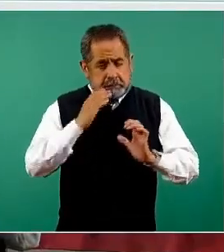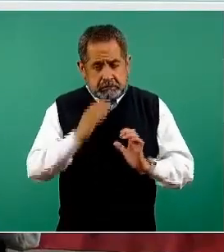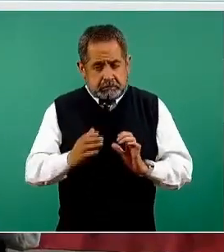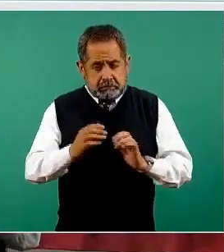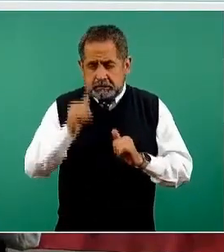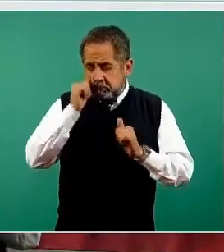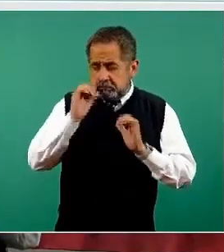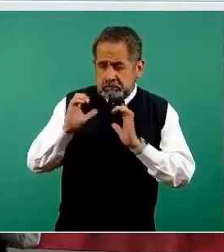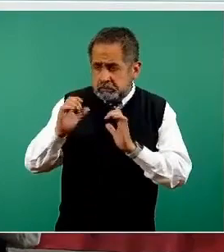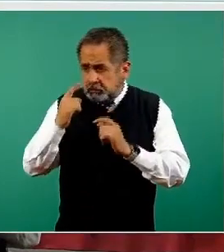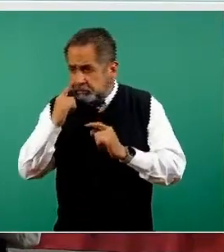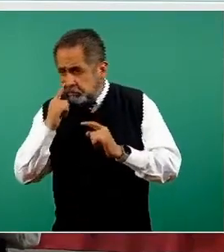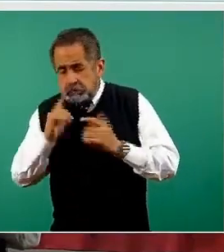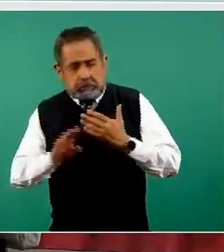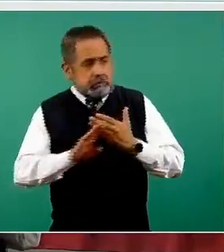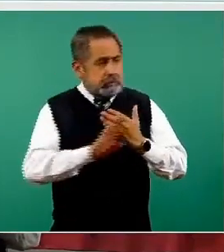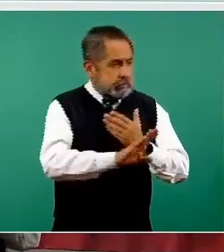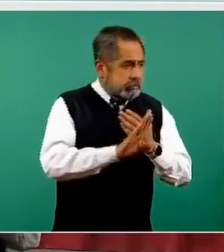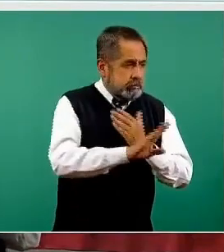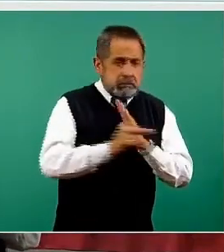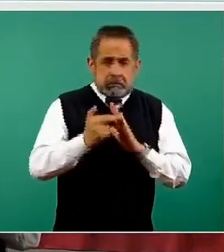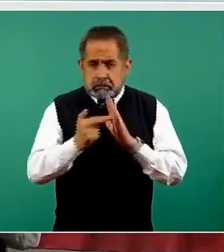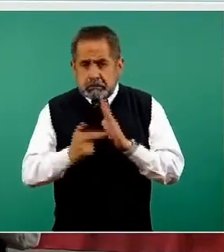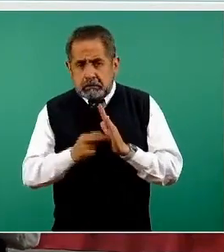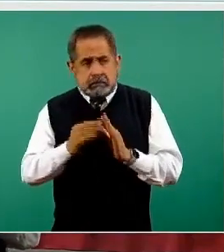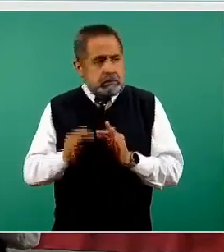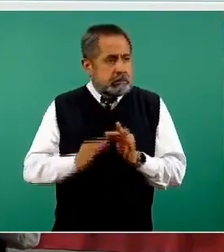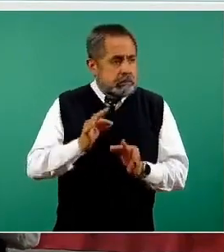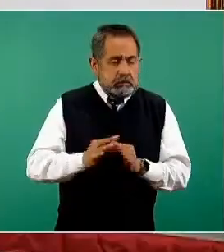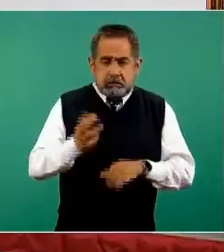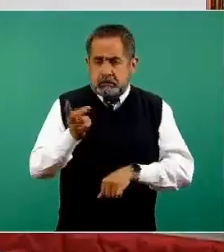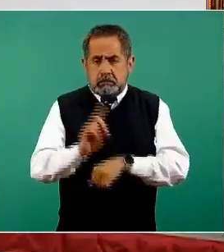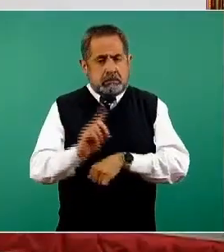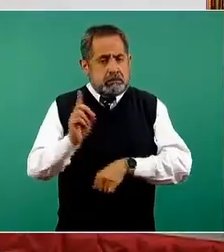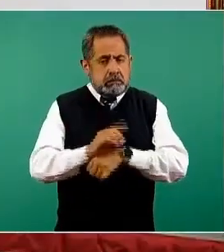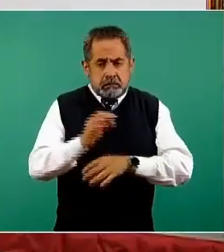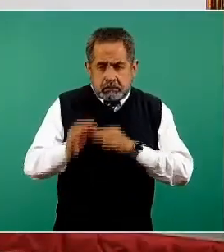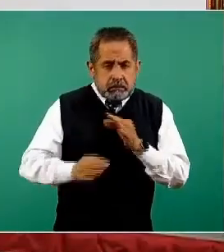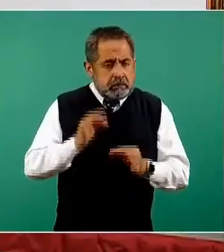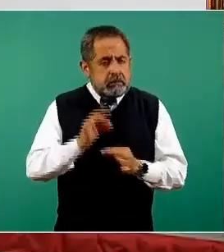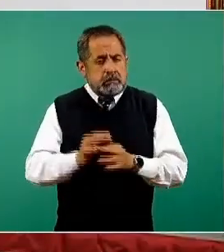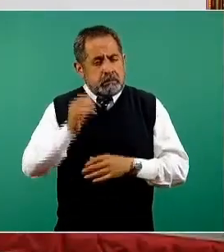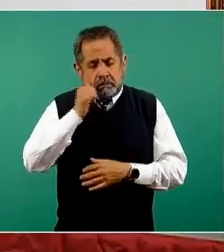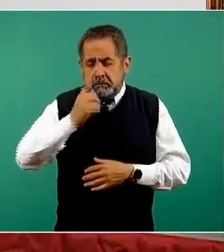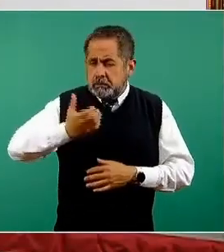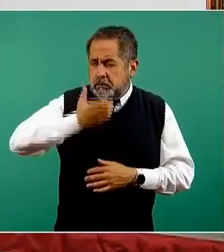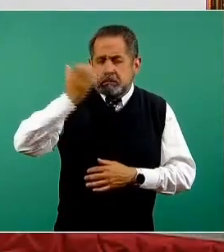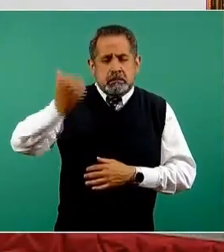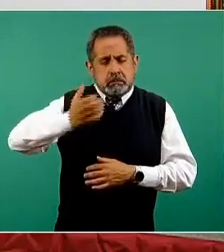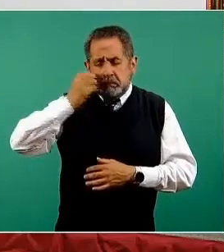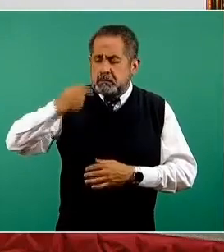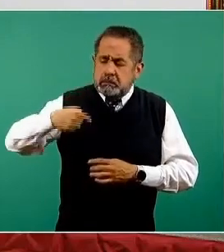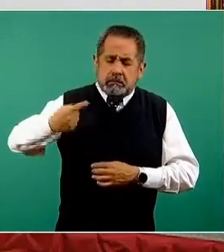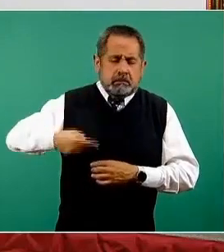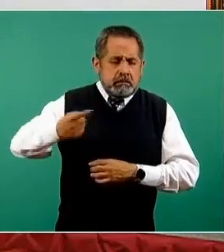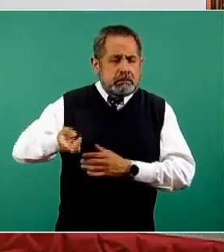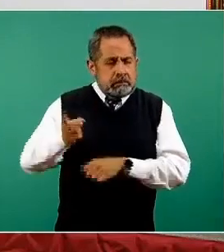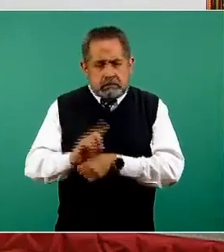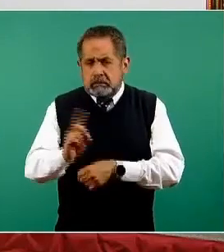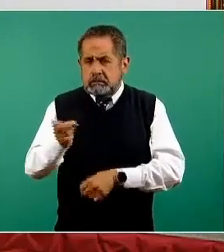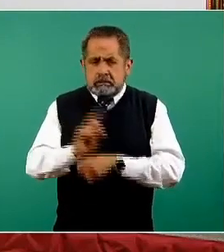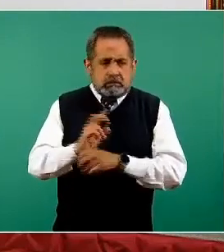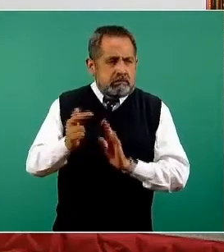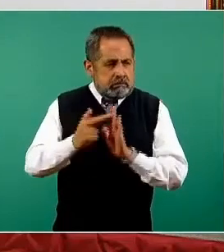vigentes, poniéndolas en práctica todos los días, incorporándolas como un hábito a nuestra práctica